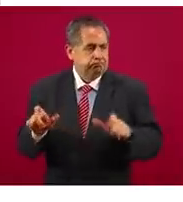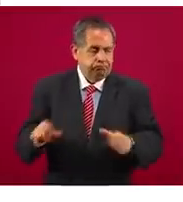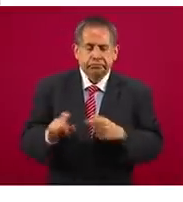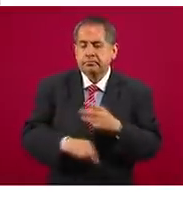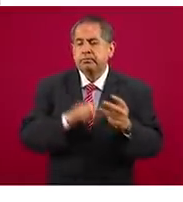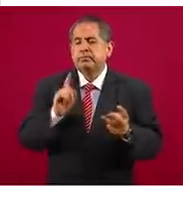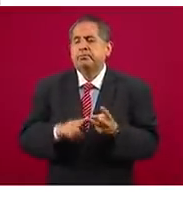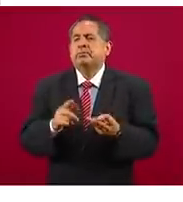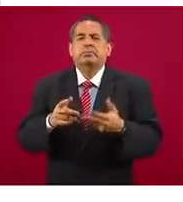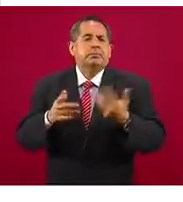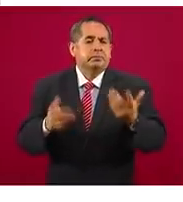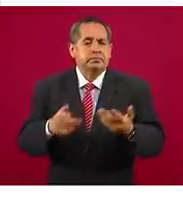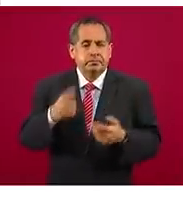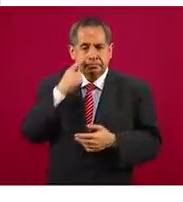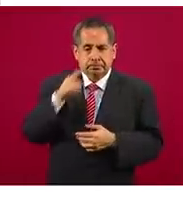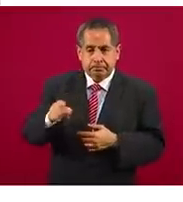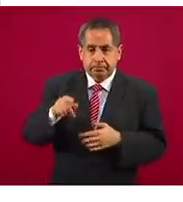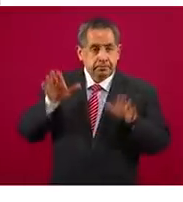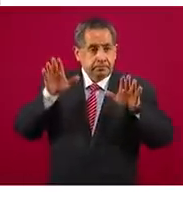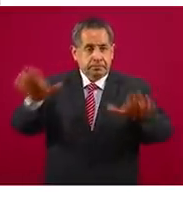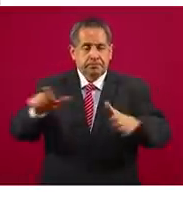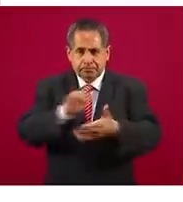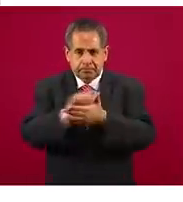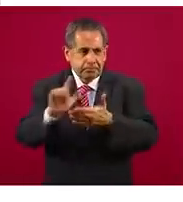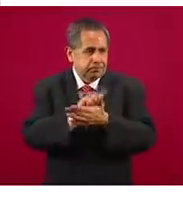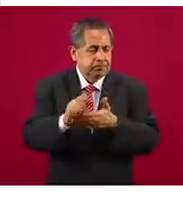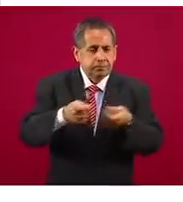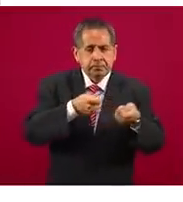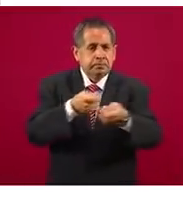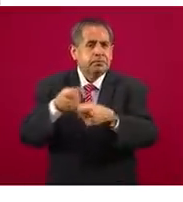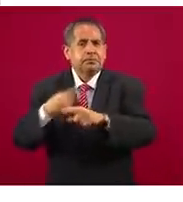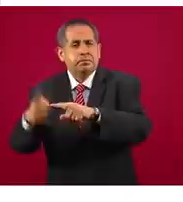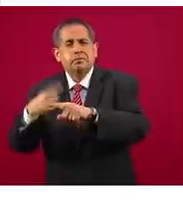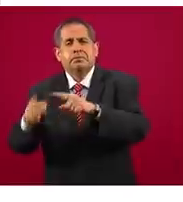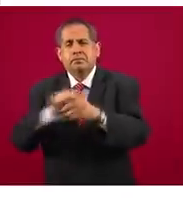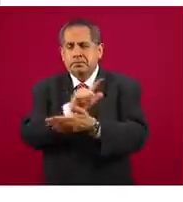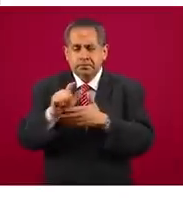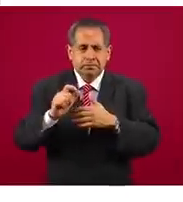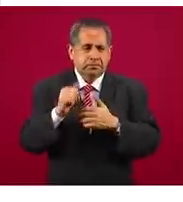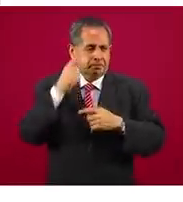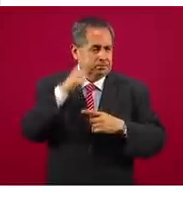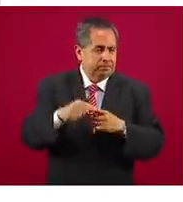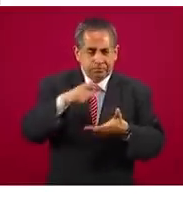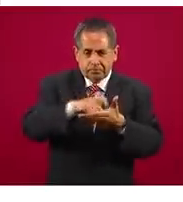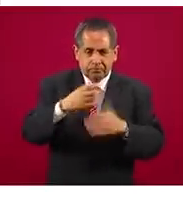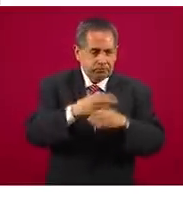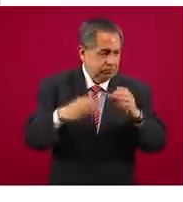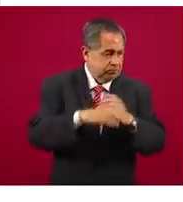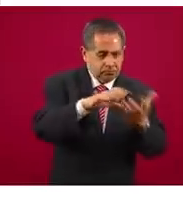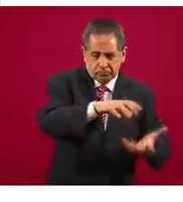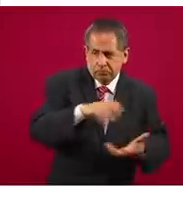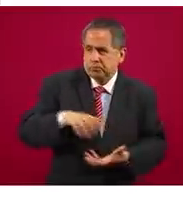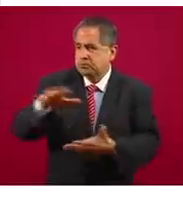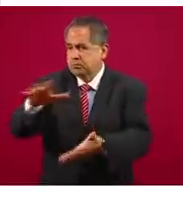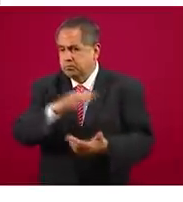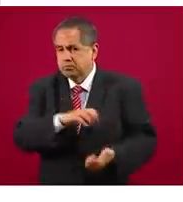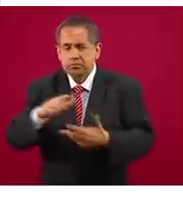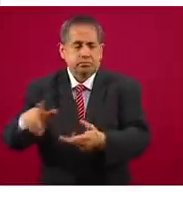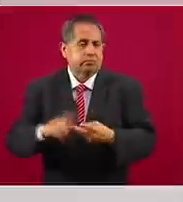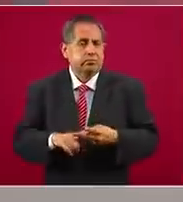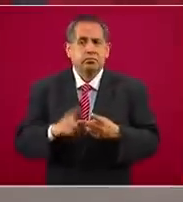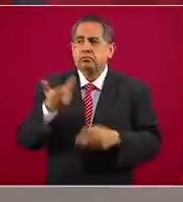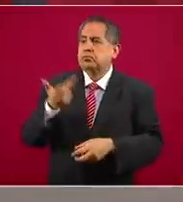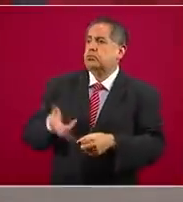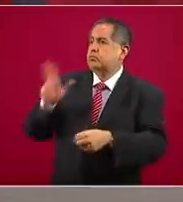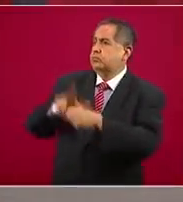medidas sanitarias en aeropuertos, la adquisición de equipo y material, el recondicionamiento de hospitales